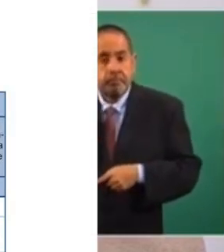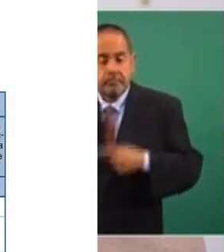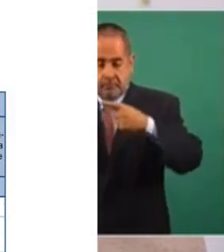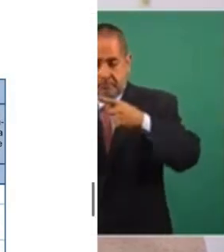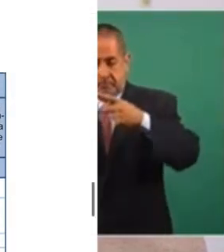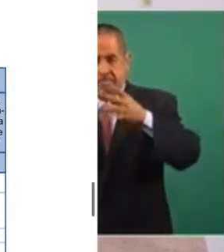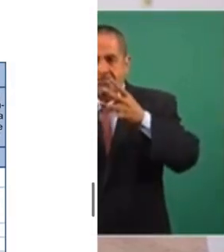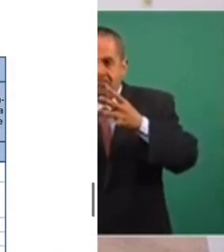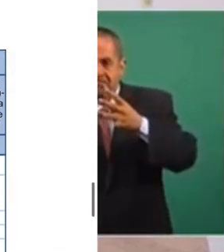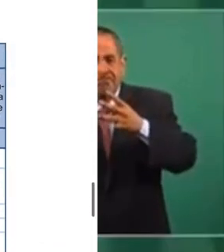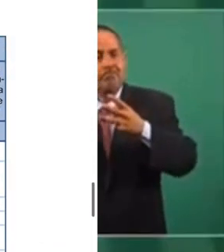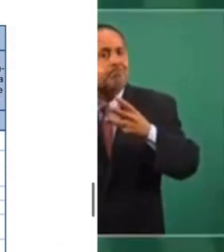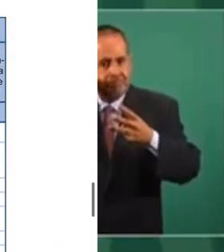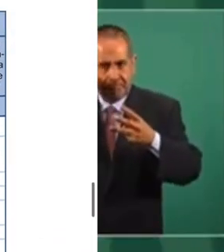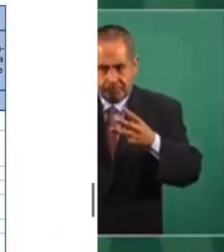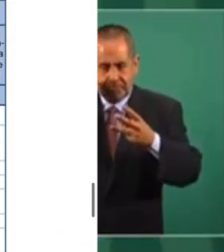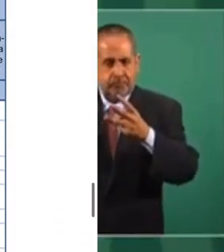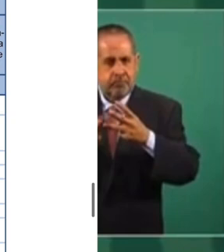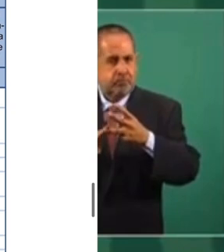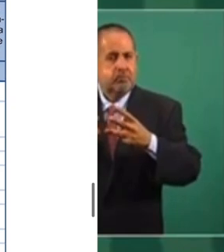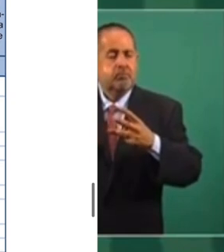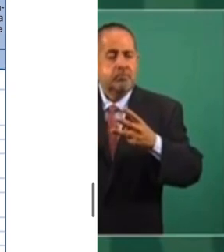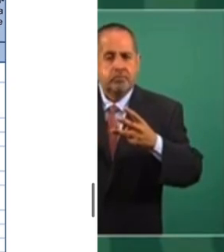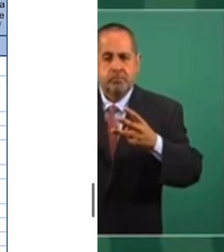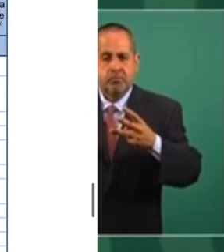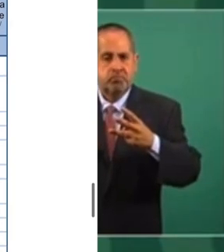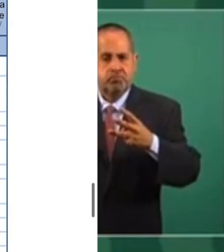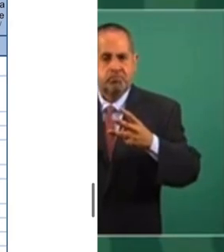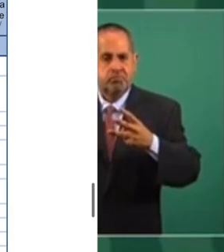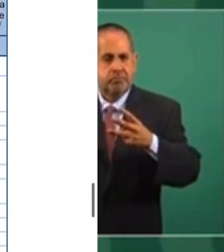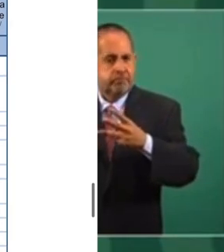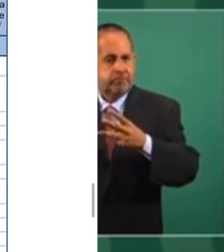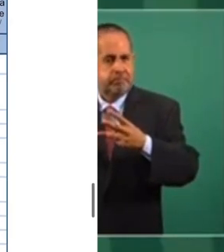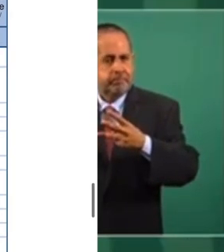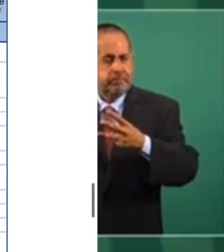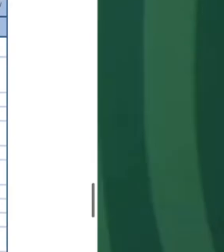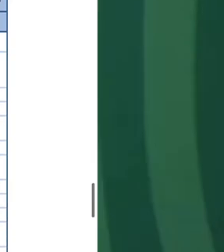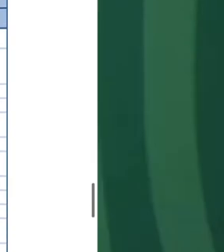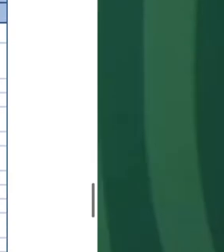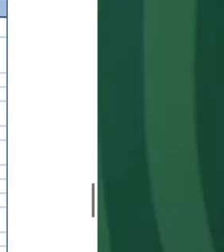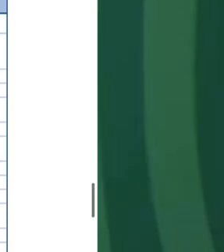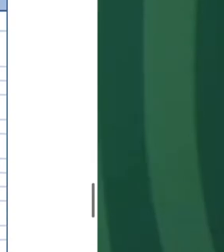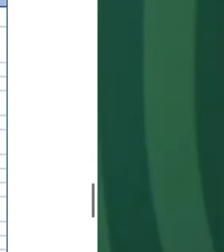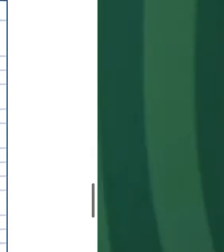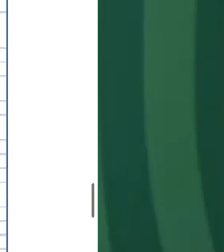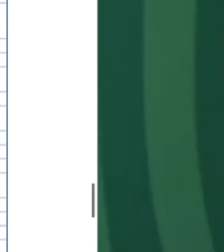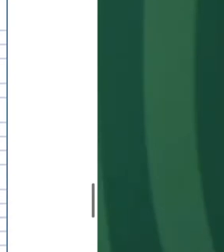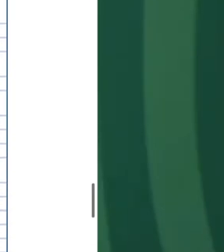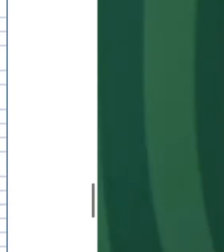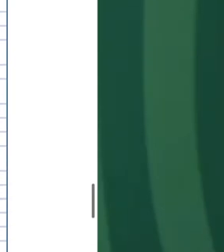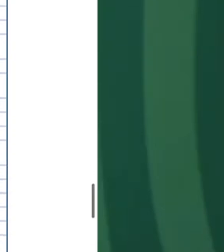entre los tres estados con más empleos,